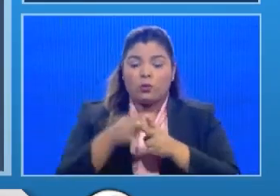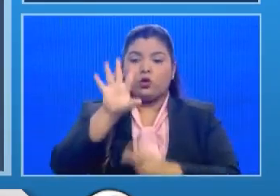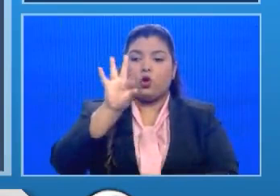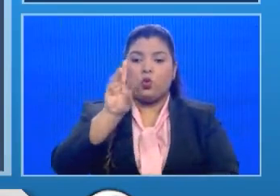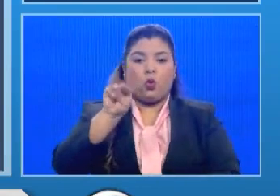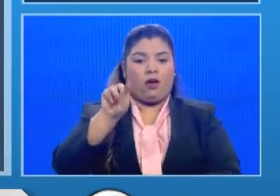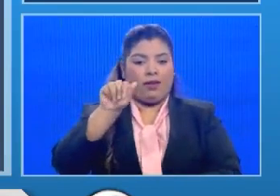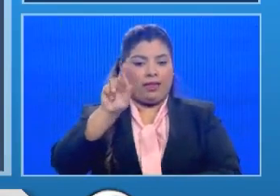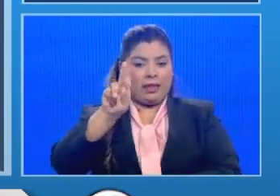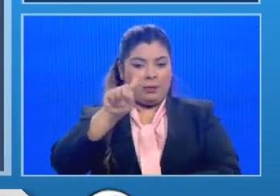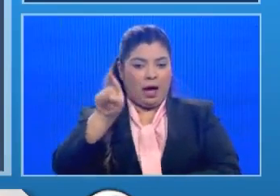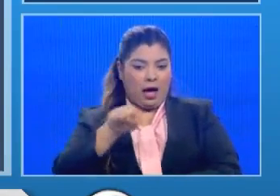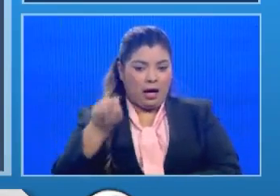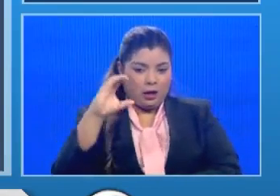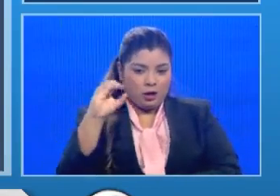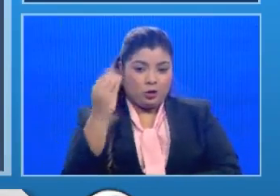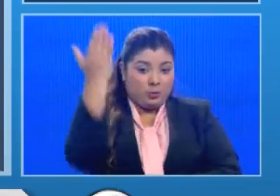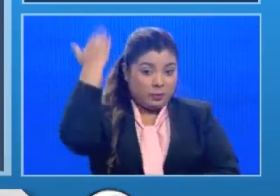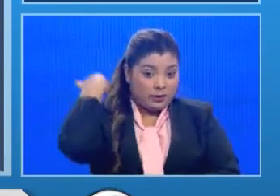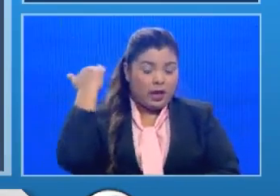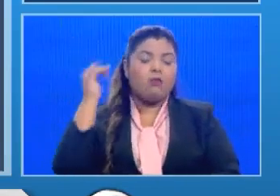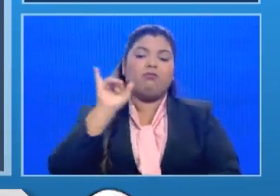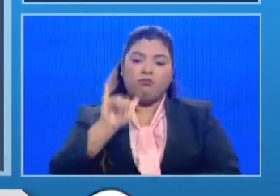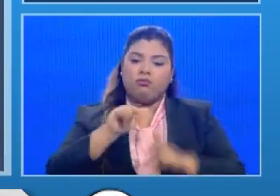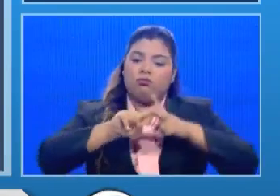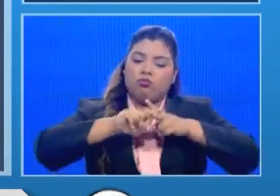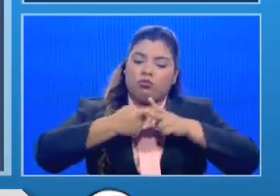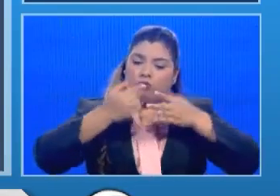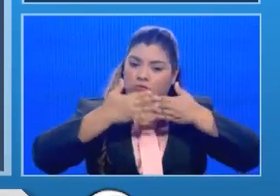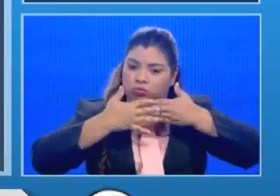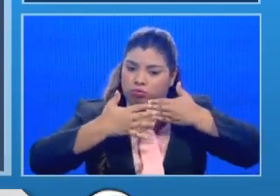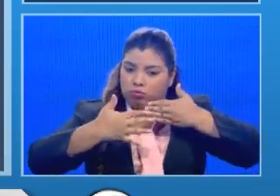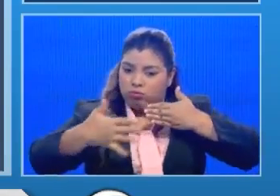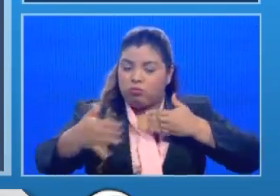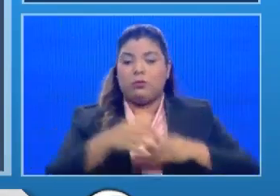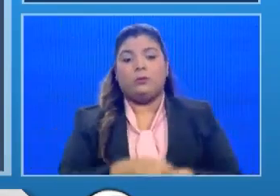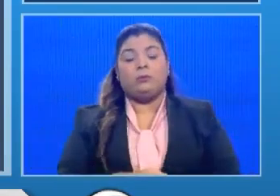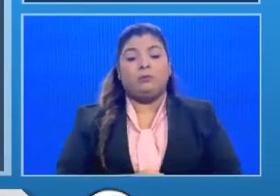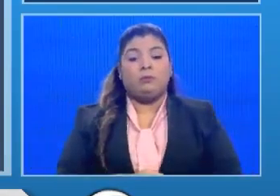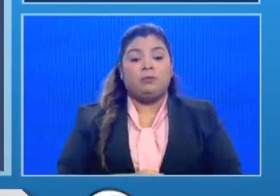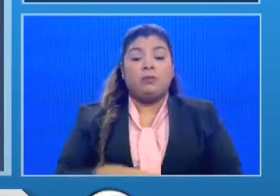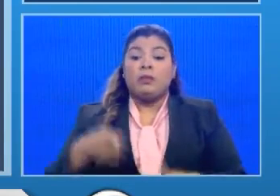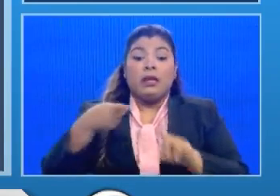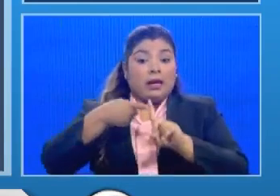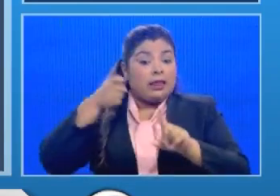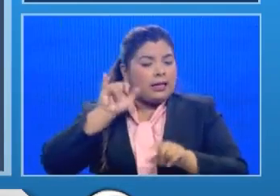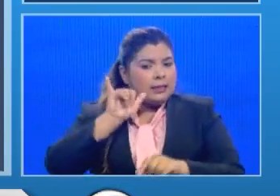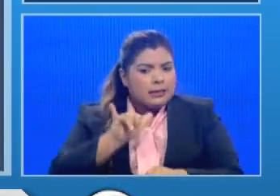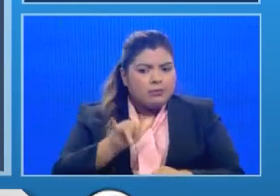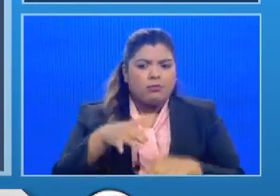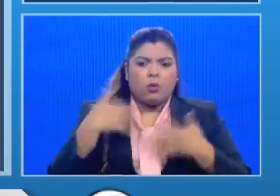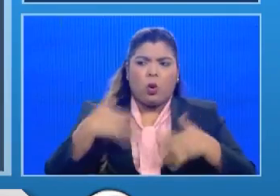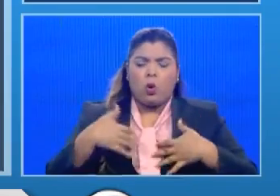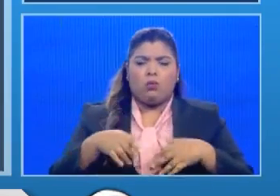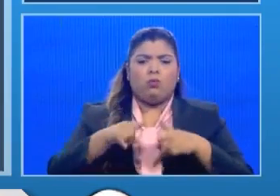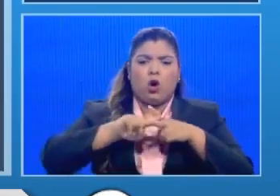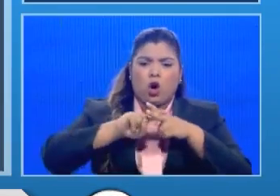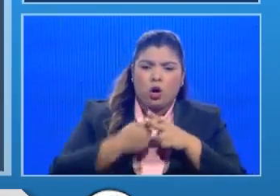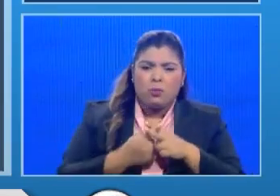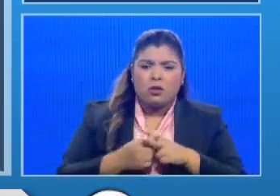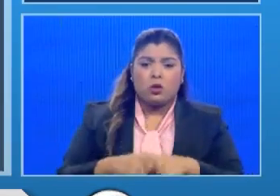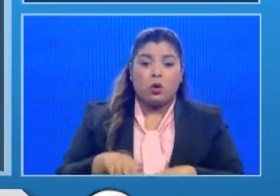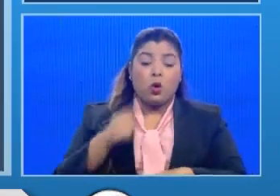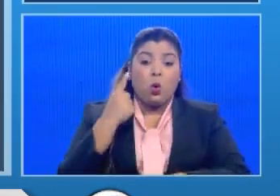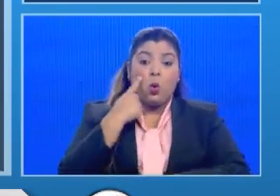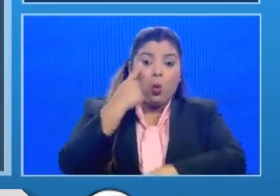desde que se empezaron las medidas de mitigación teníamos un rango de duplicación que era entre uno y